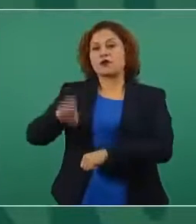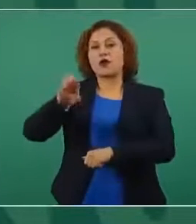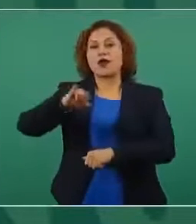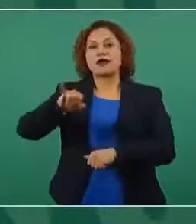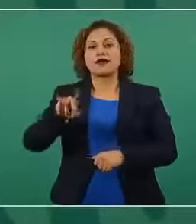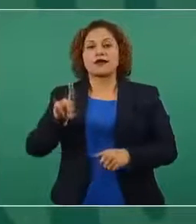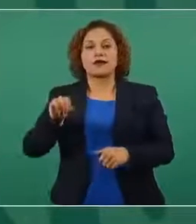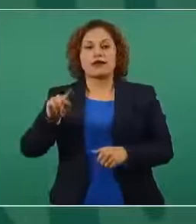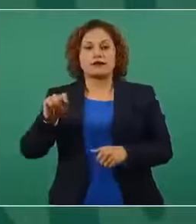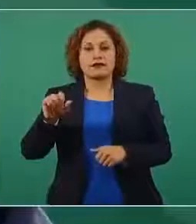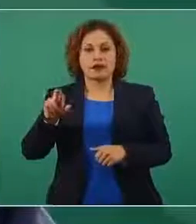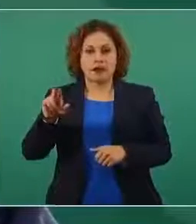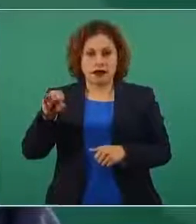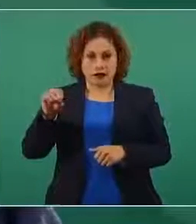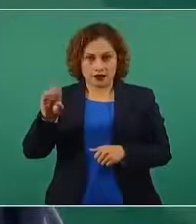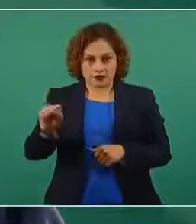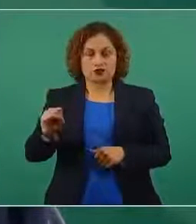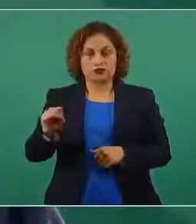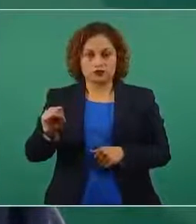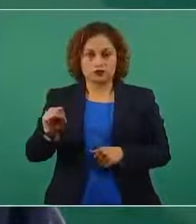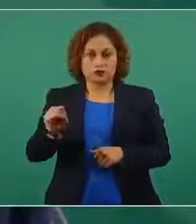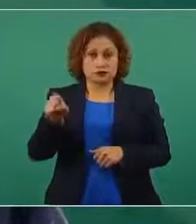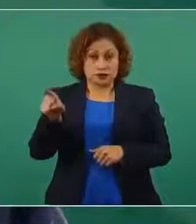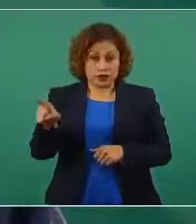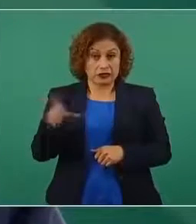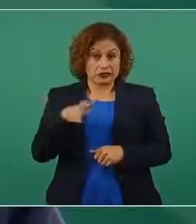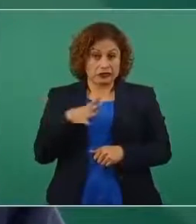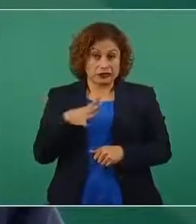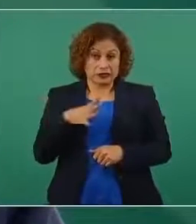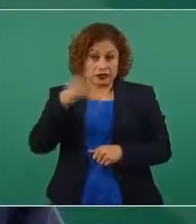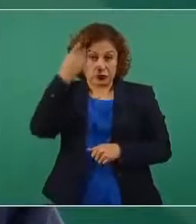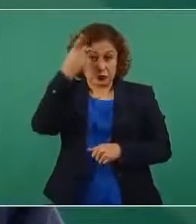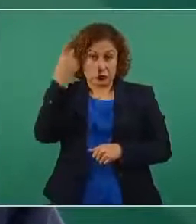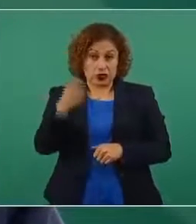y tienen miles de hectáreas